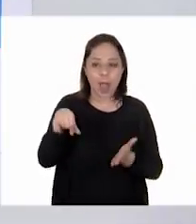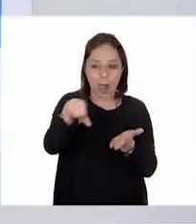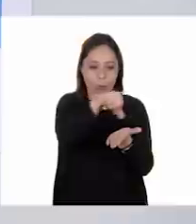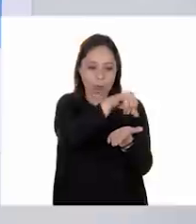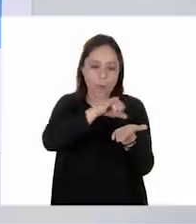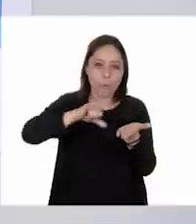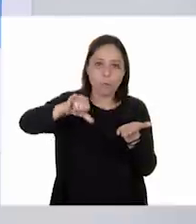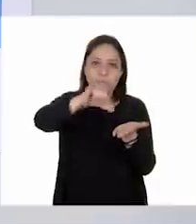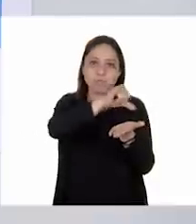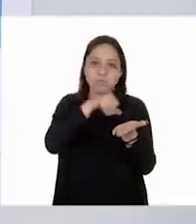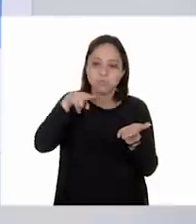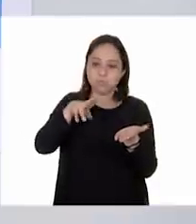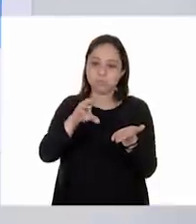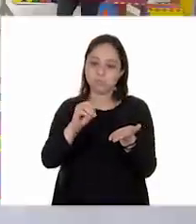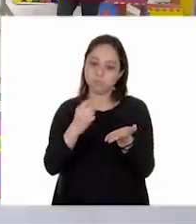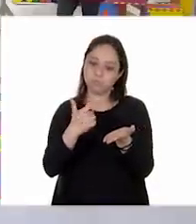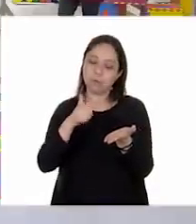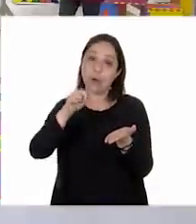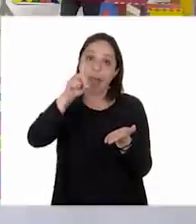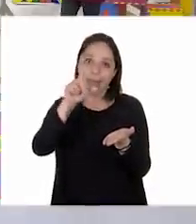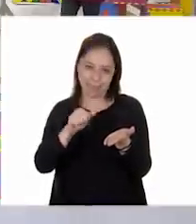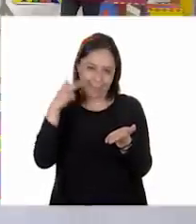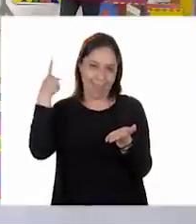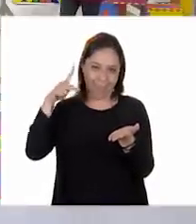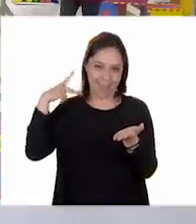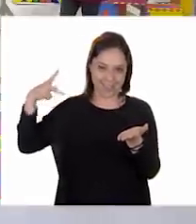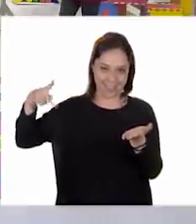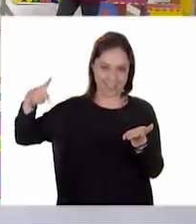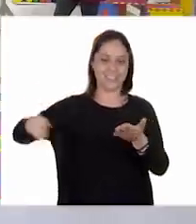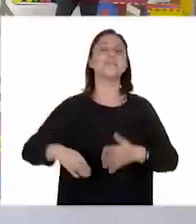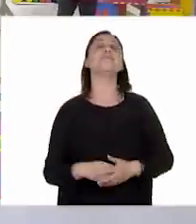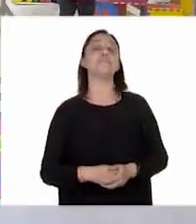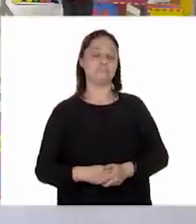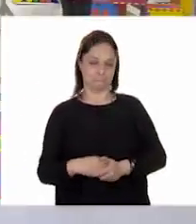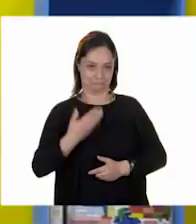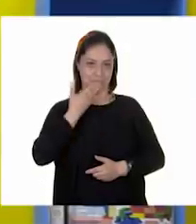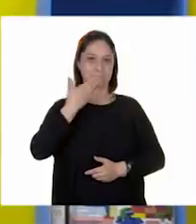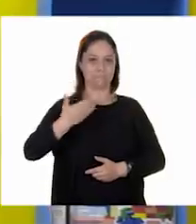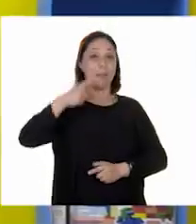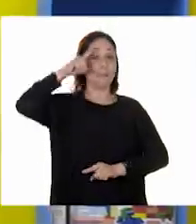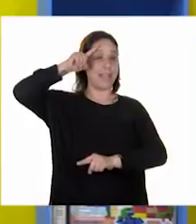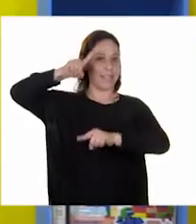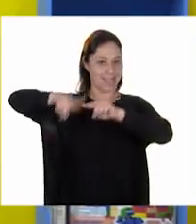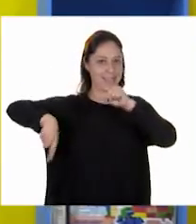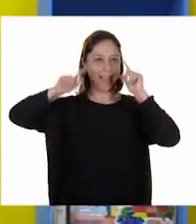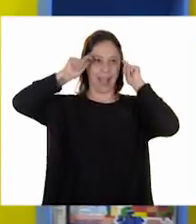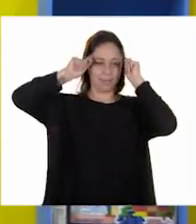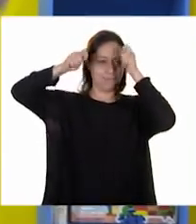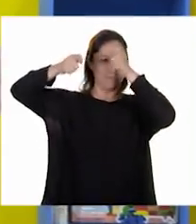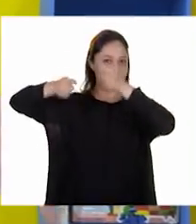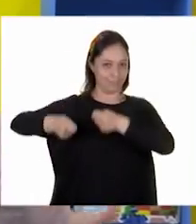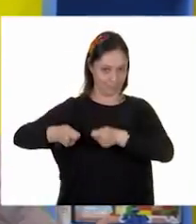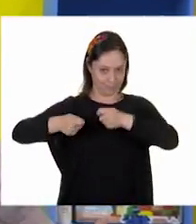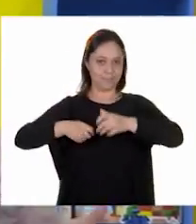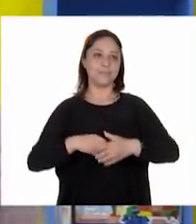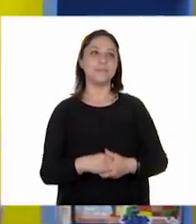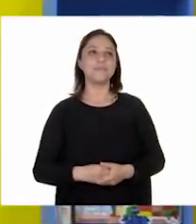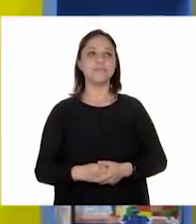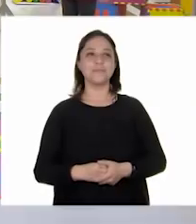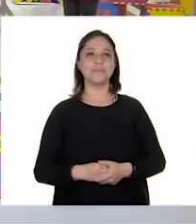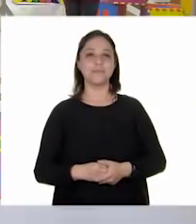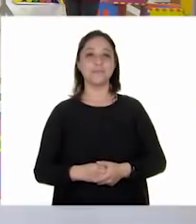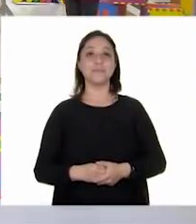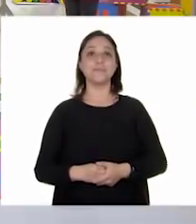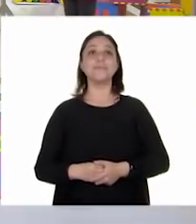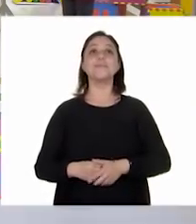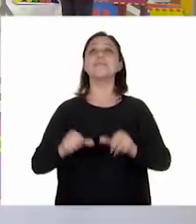¡Excelente! Un aplauso para Oscar. Muy bien, muchas gracias. Ahora sí, quítate tu antifaz. Ahora vamos a cambiar. Ahora te